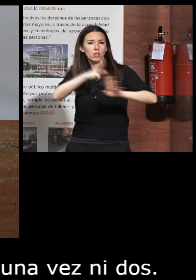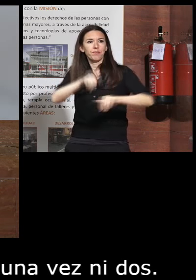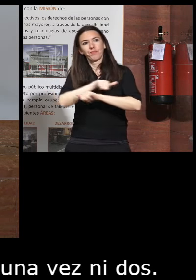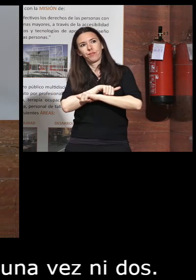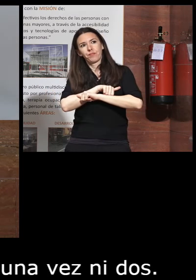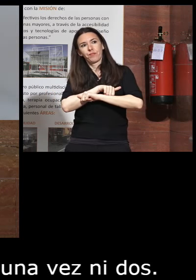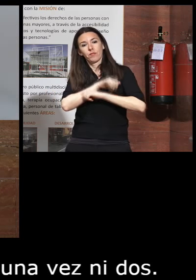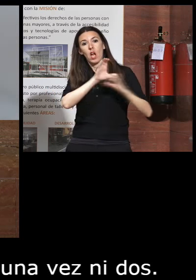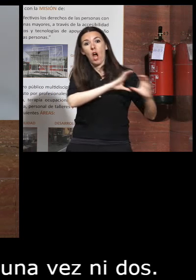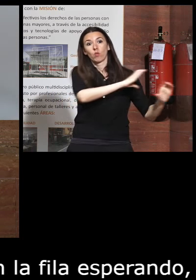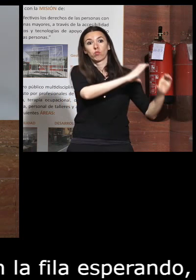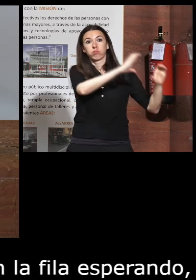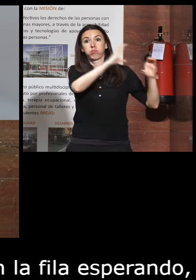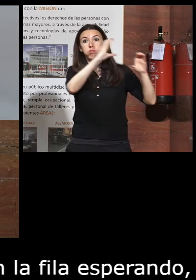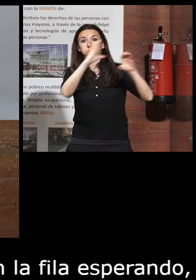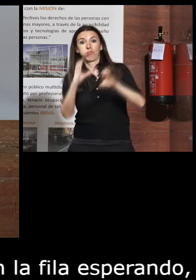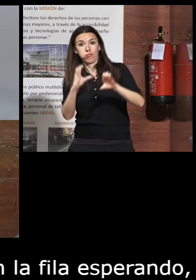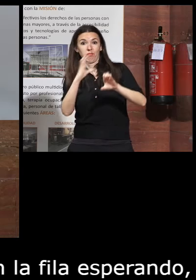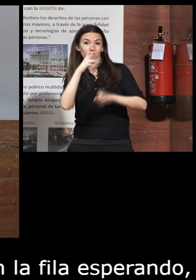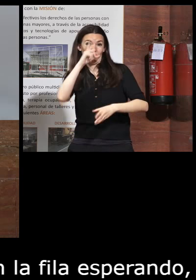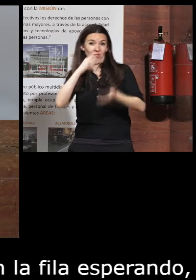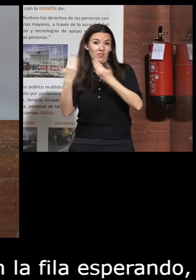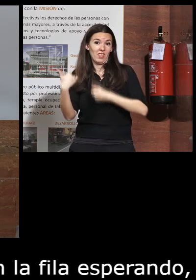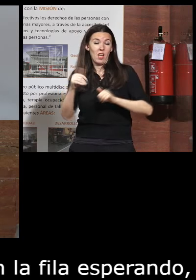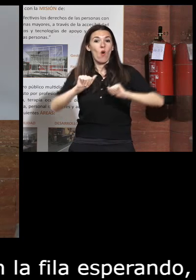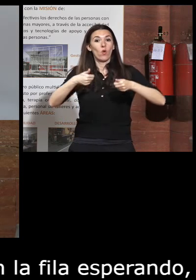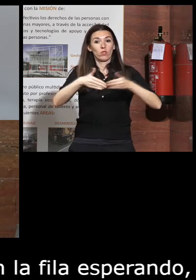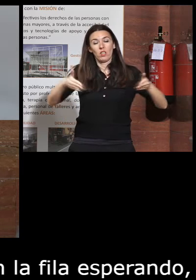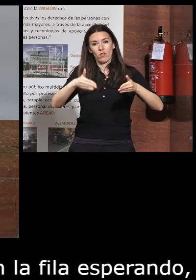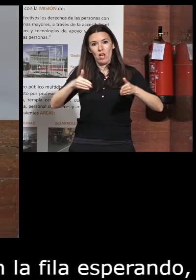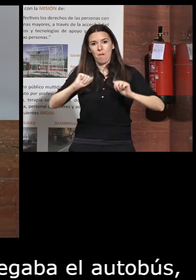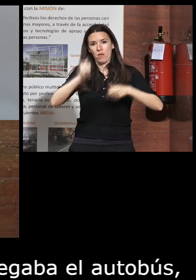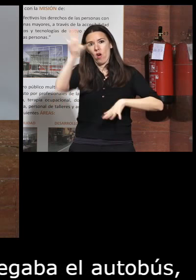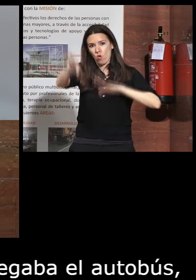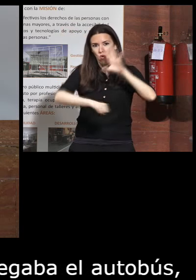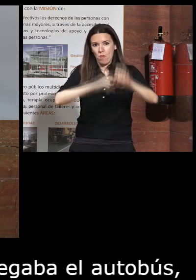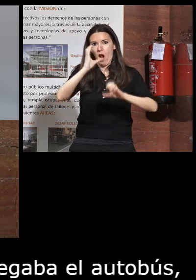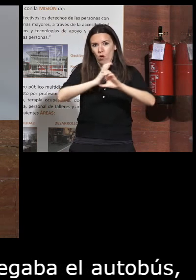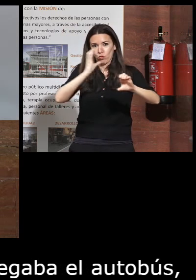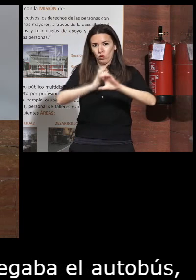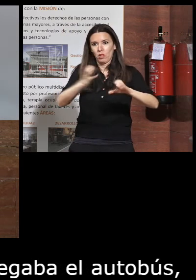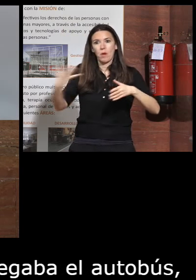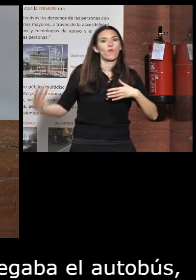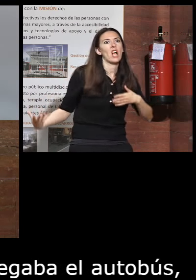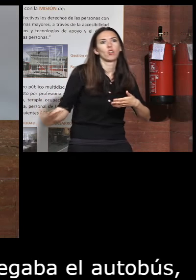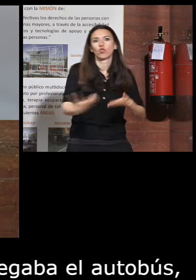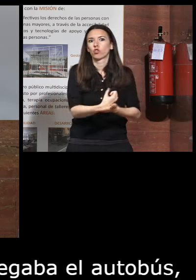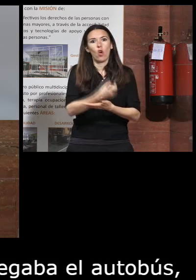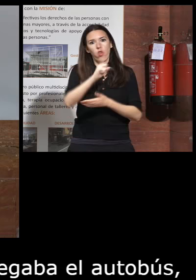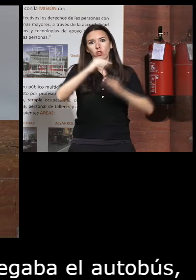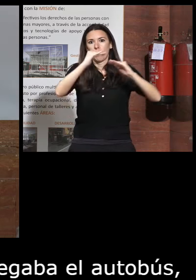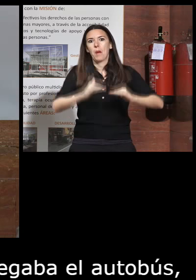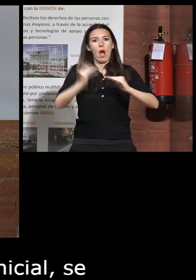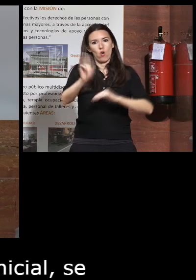y cuando llegaba el autobús porque en aquel momento en la fase inicial claro se empezaron a comprar los autobuses pero claro no eran todos de piso bajo